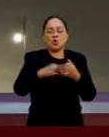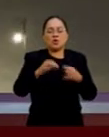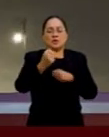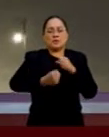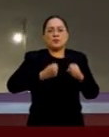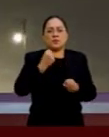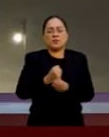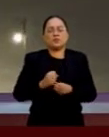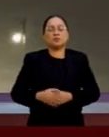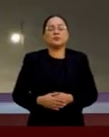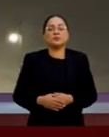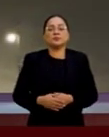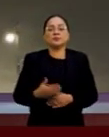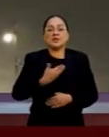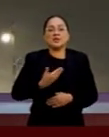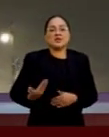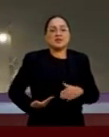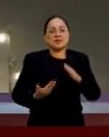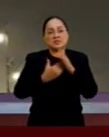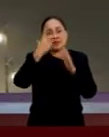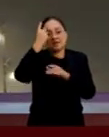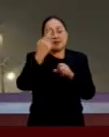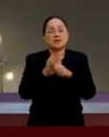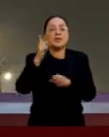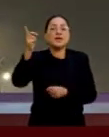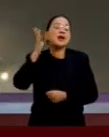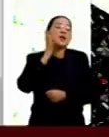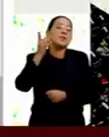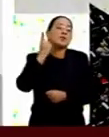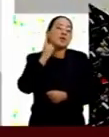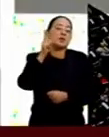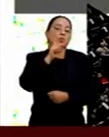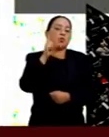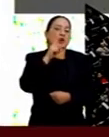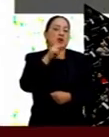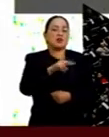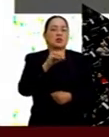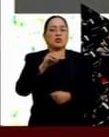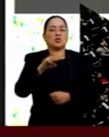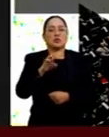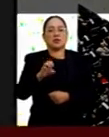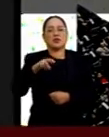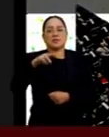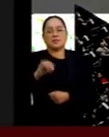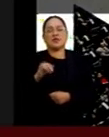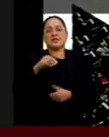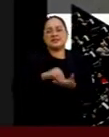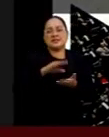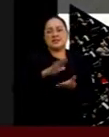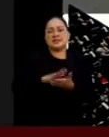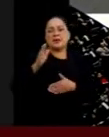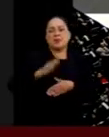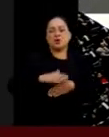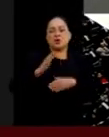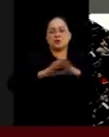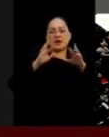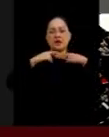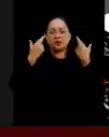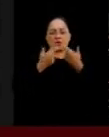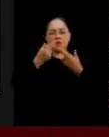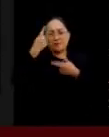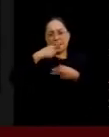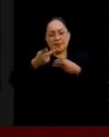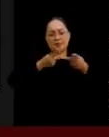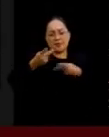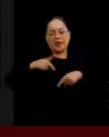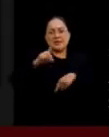La presidenta de la mesa directiva de la Cámara de Diputados, Noemí Berenice Luna Ayala, citó a las y los diputados a sesión preparatoria que tendrá lugar este